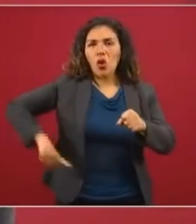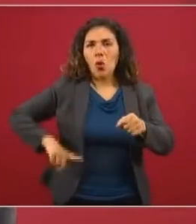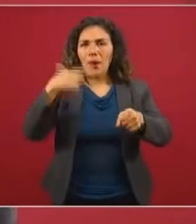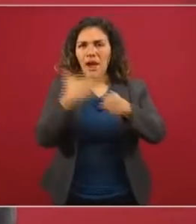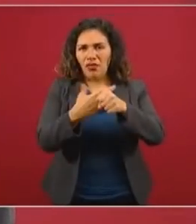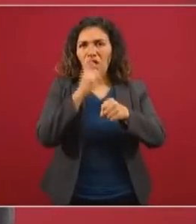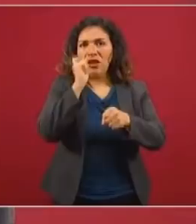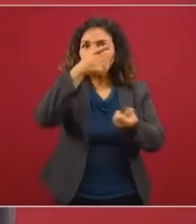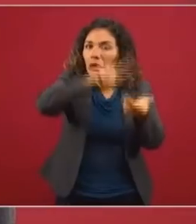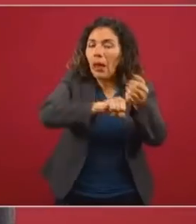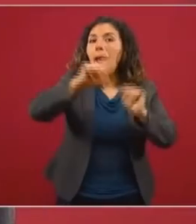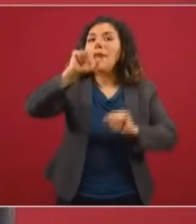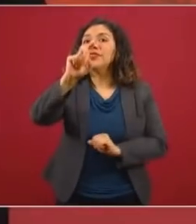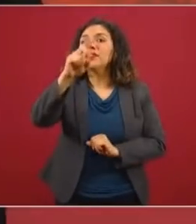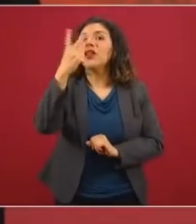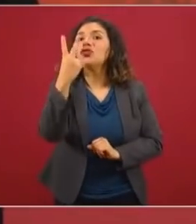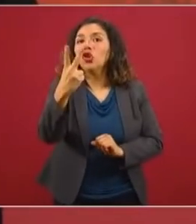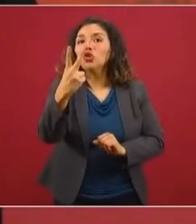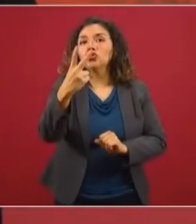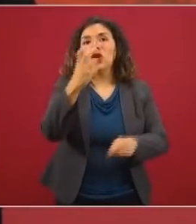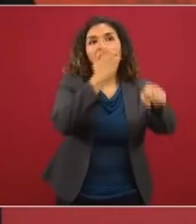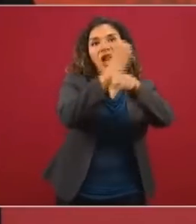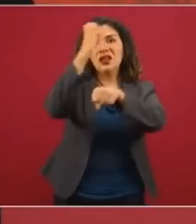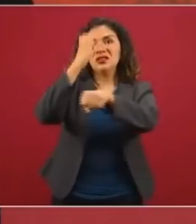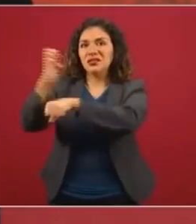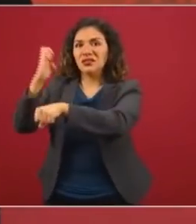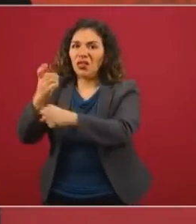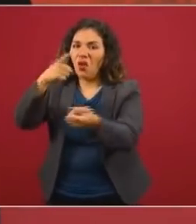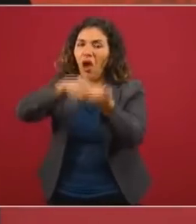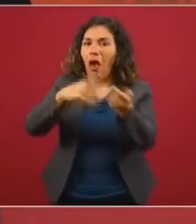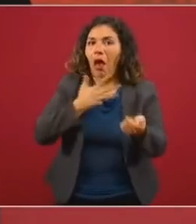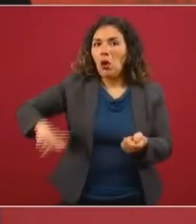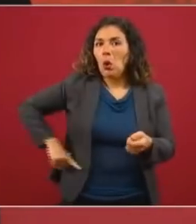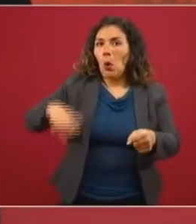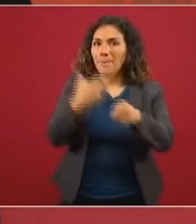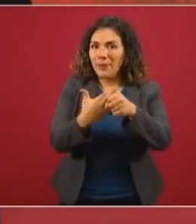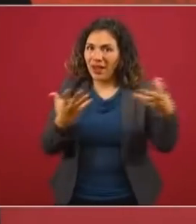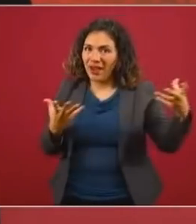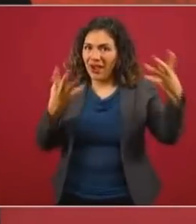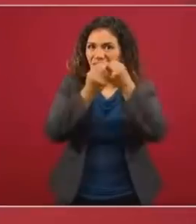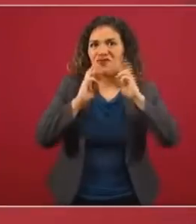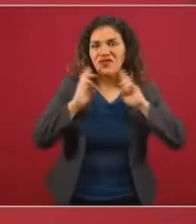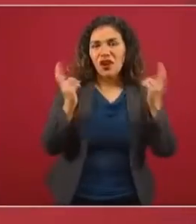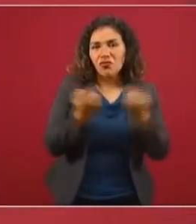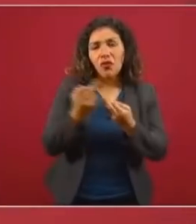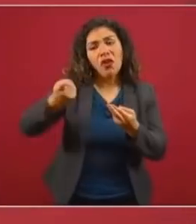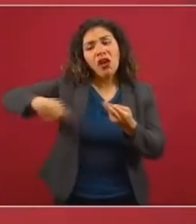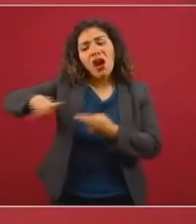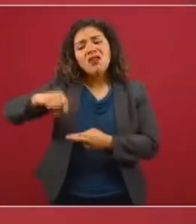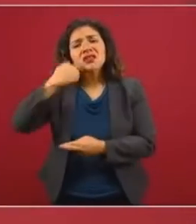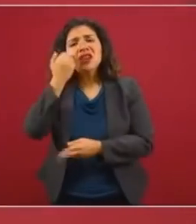mandatarias y mandatarios estatales, ellos tenían la intención de tener un trato